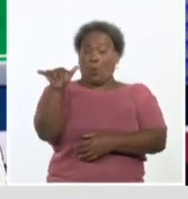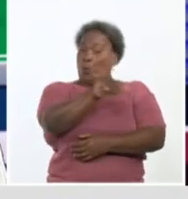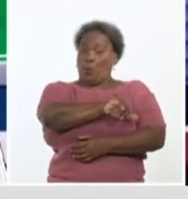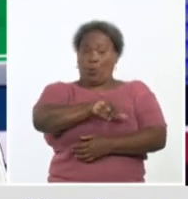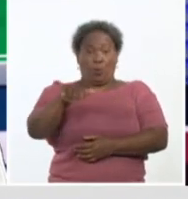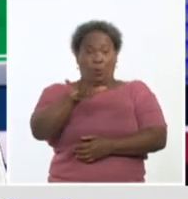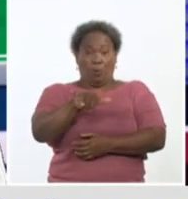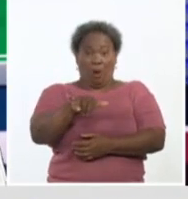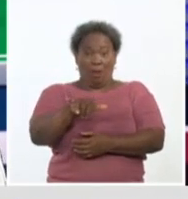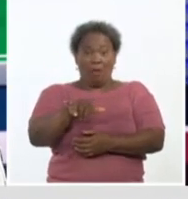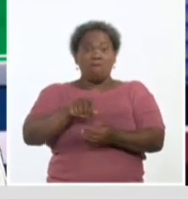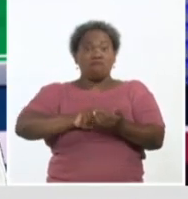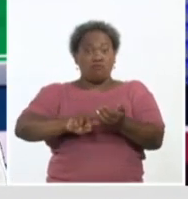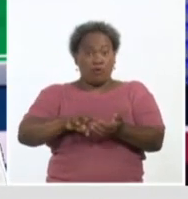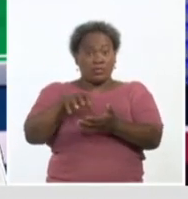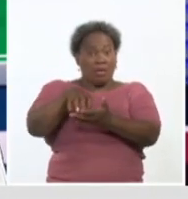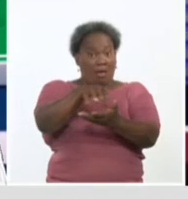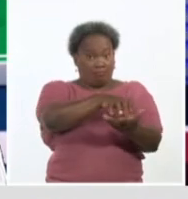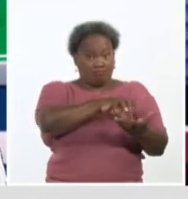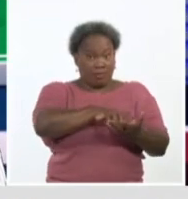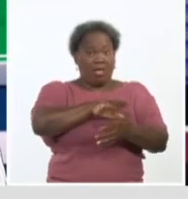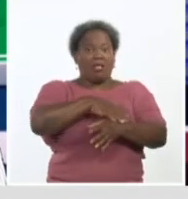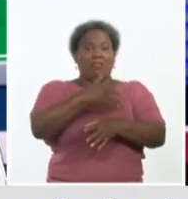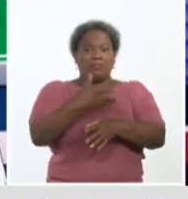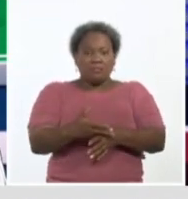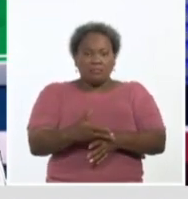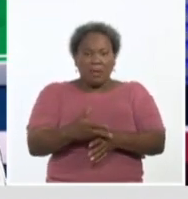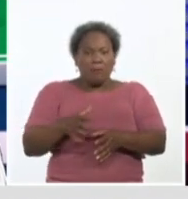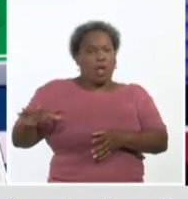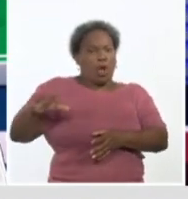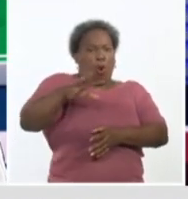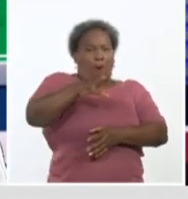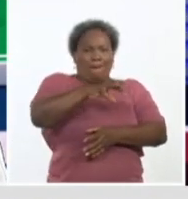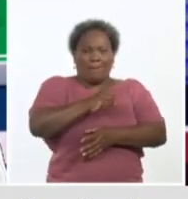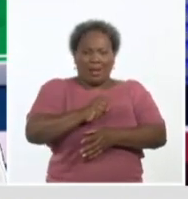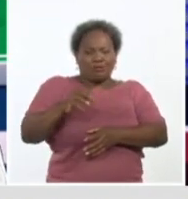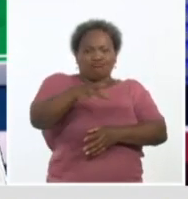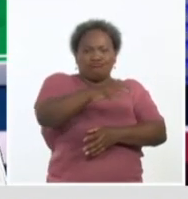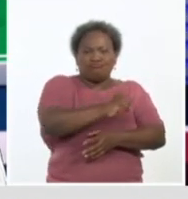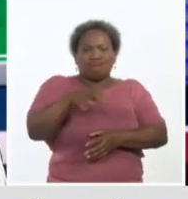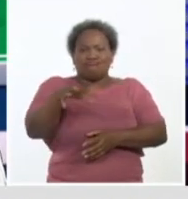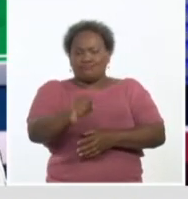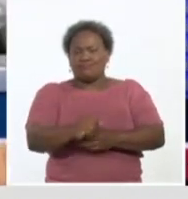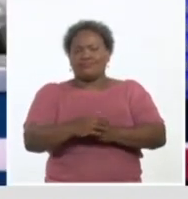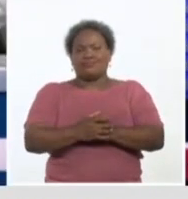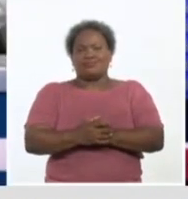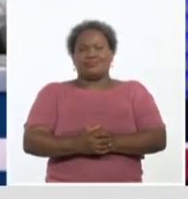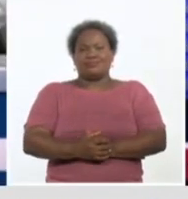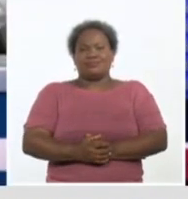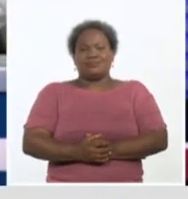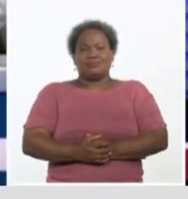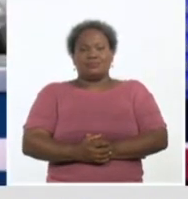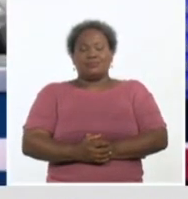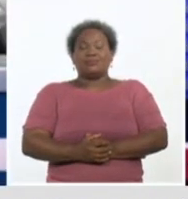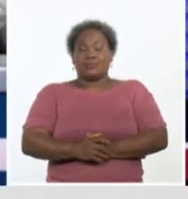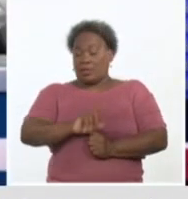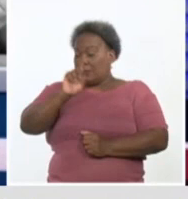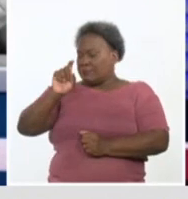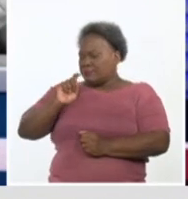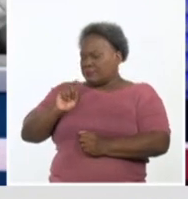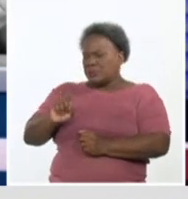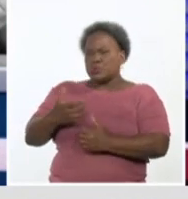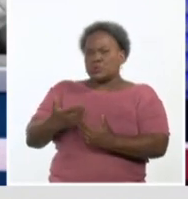estas provincias, pues después se abarcará el resto de los municipios con esta intervención sanitaria. En el caso de